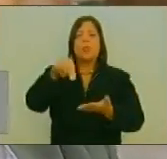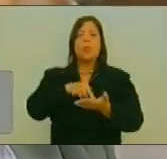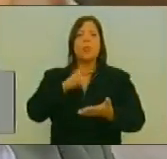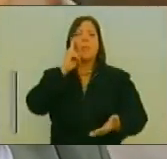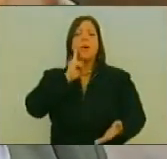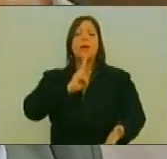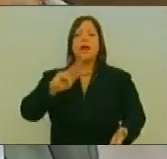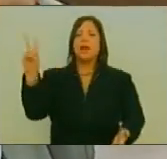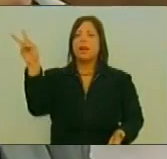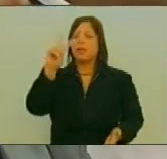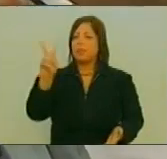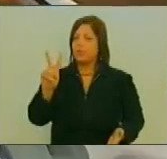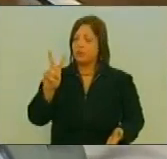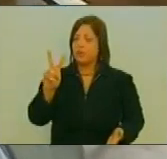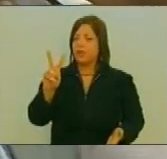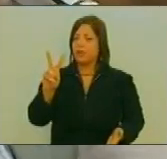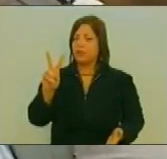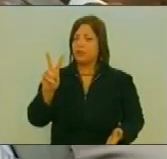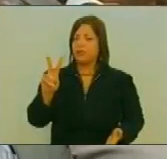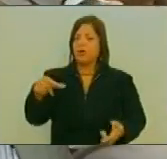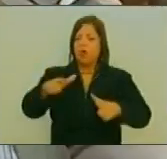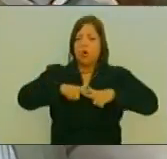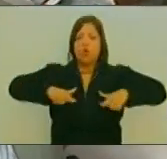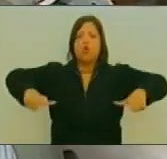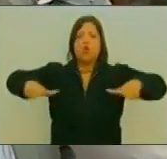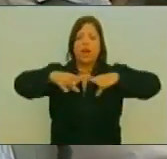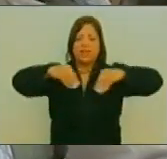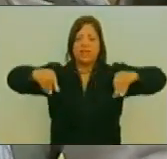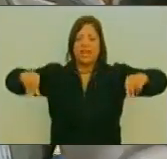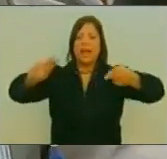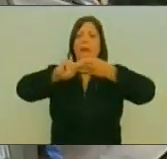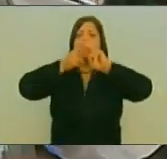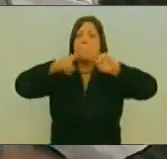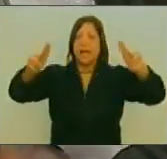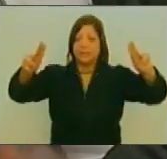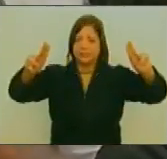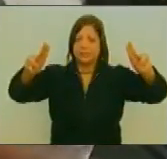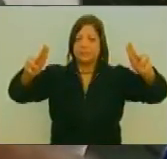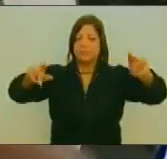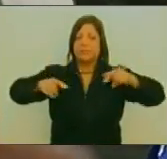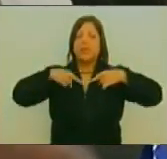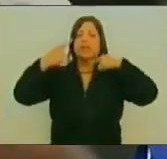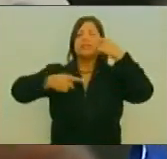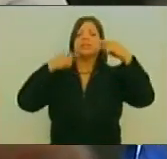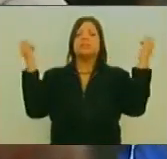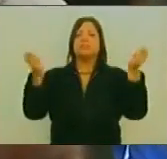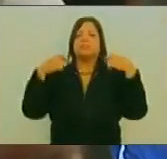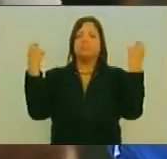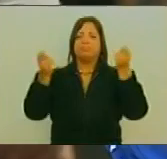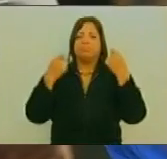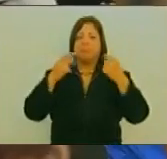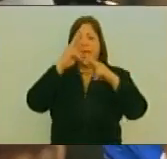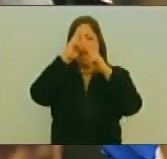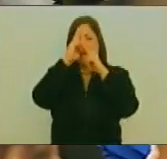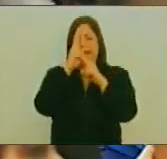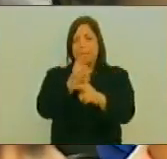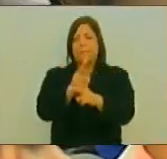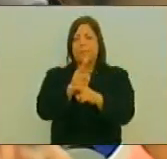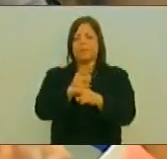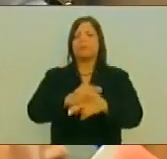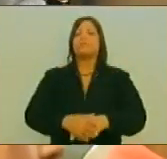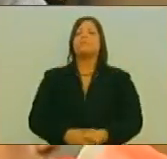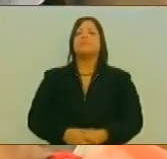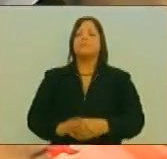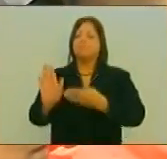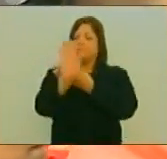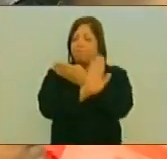Bolivariana De Venezuela Como un Territorio De paz Donde se Promueva Respeta Y